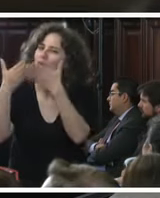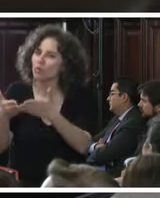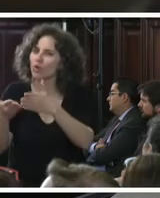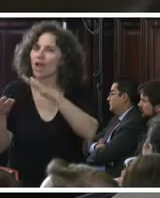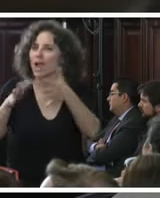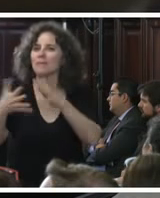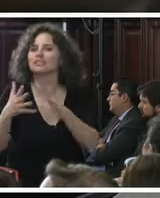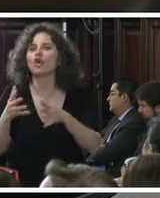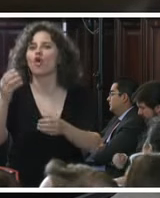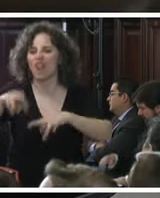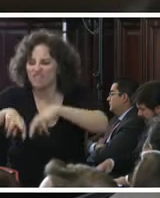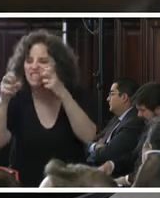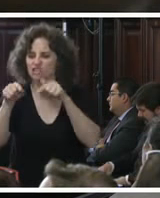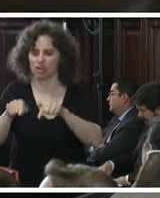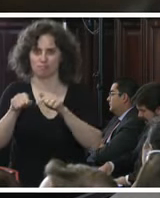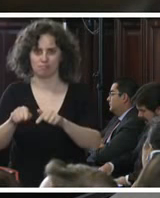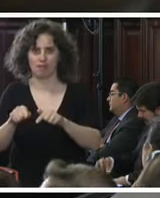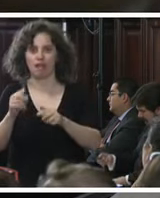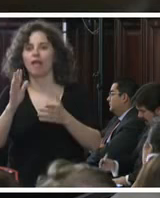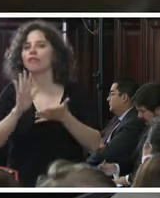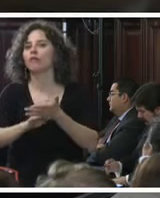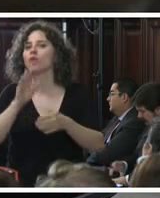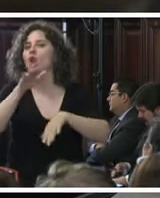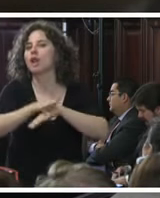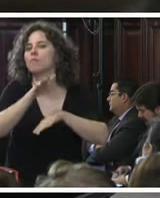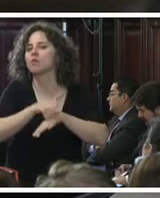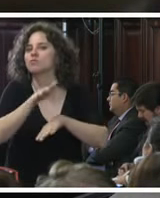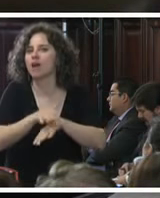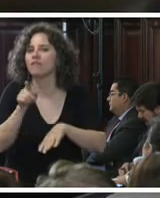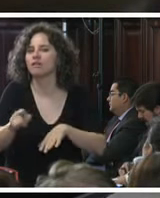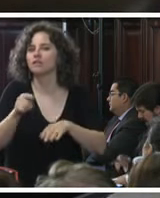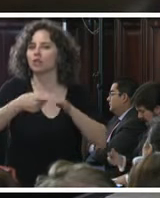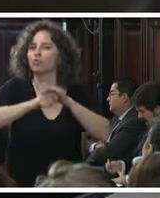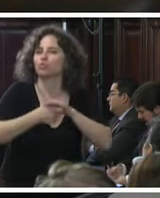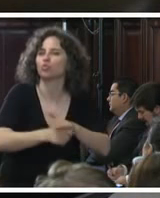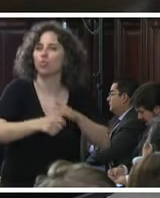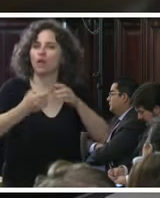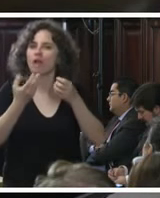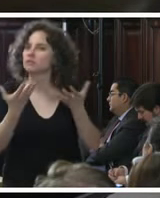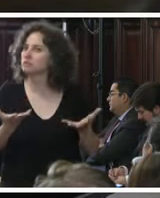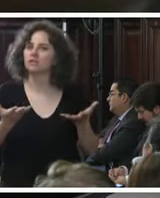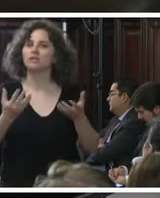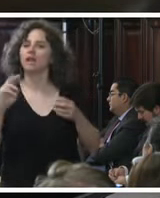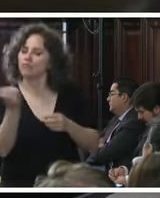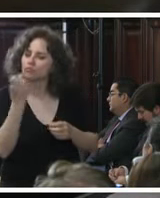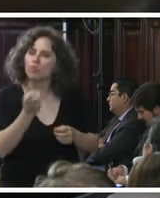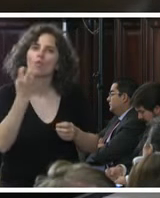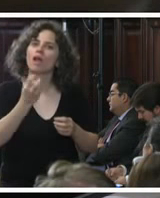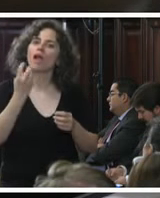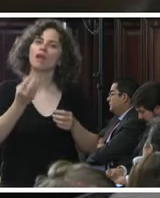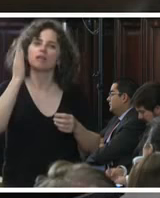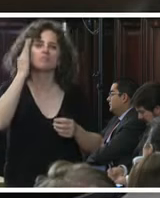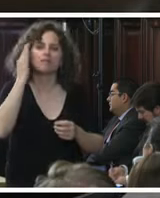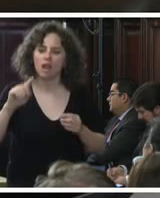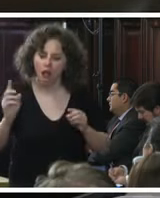pasado con las investigaciones de los responsables por estas torturas y hay que evocar dentro de las